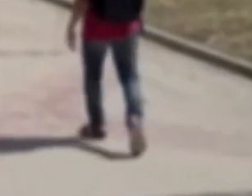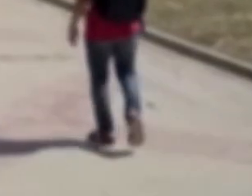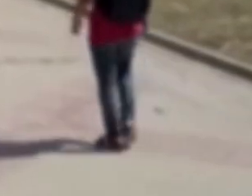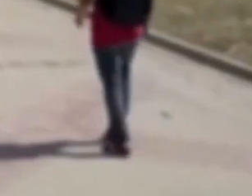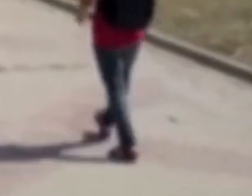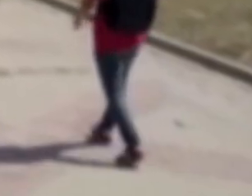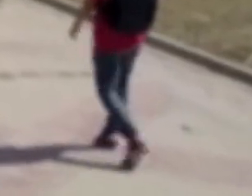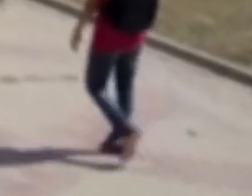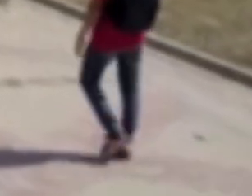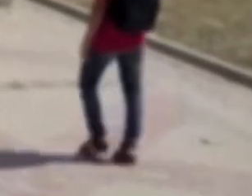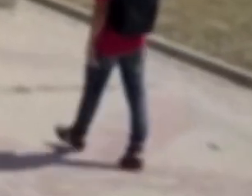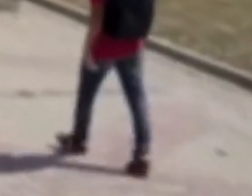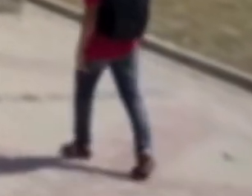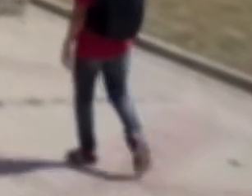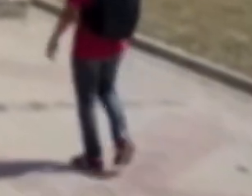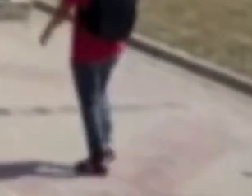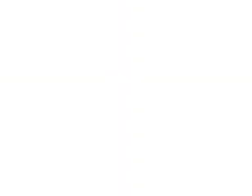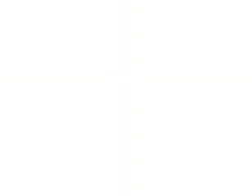Gracias por ver el video.